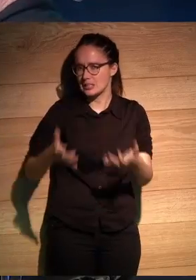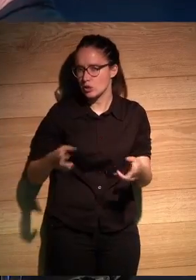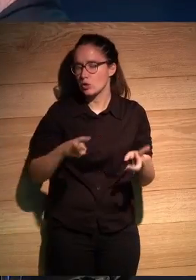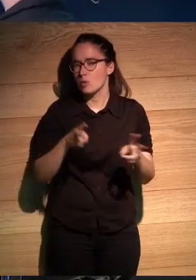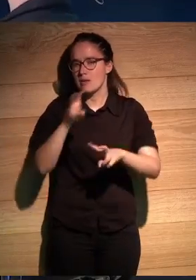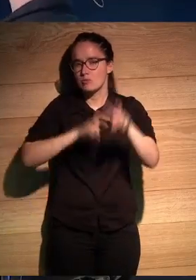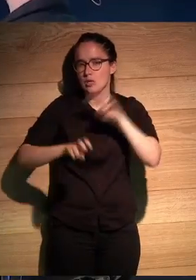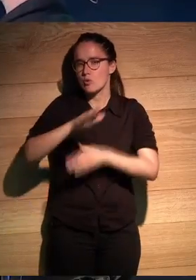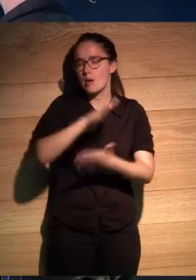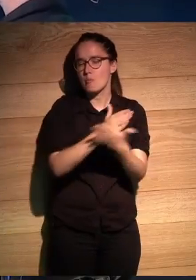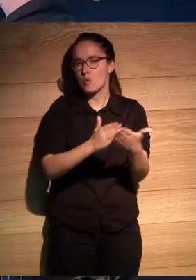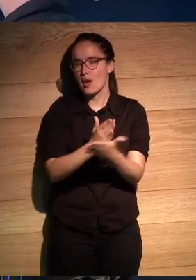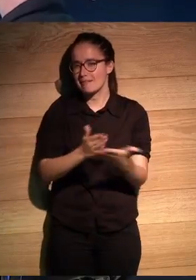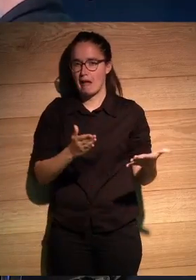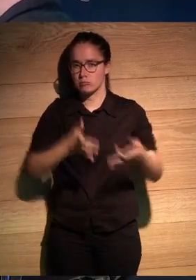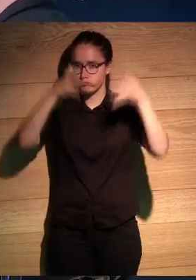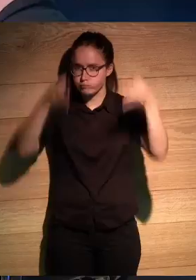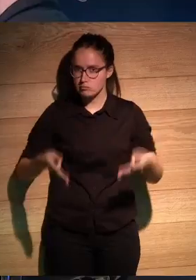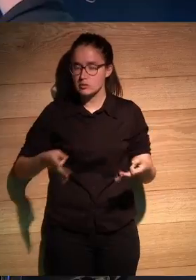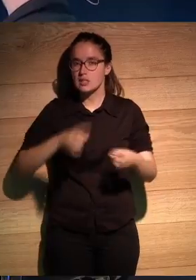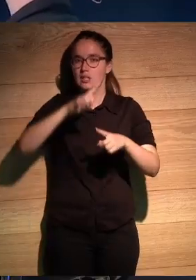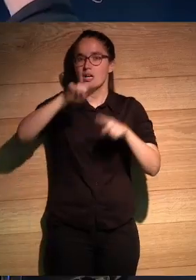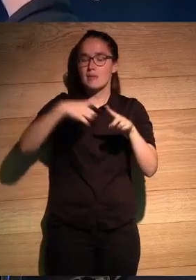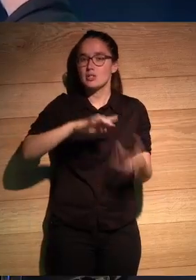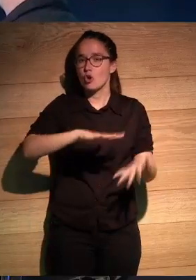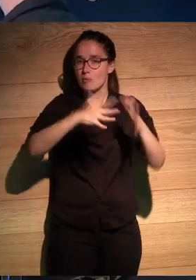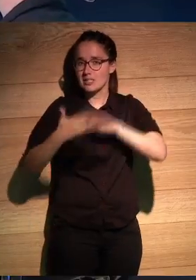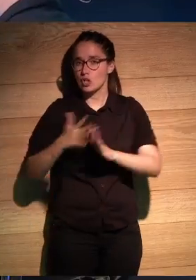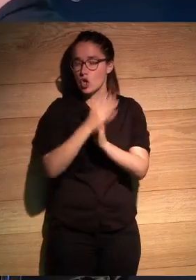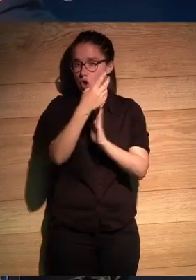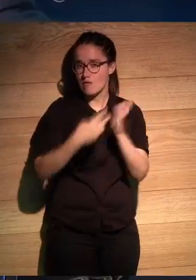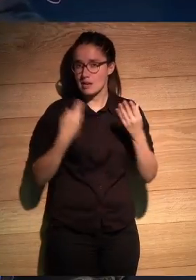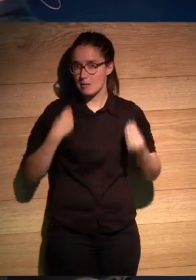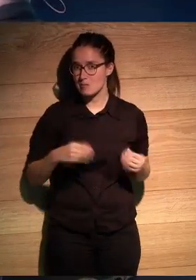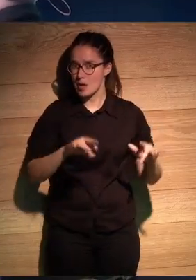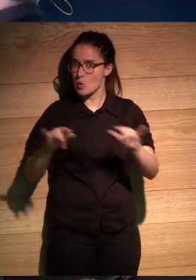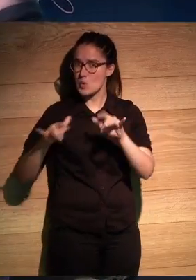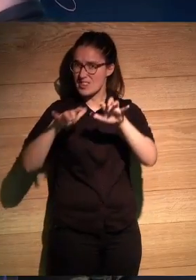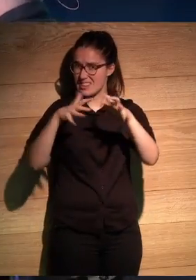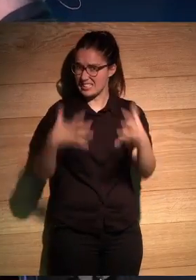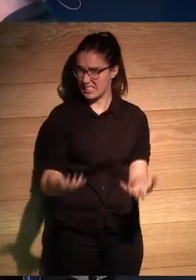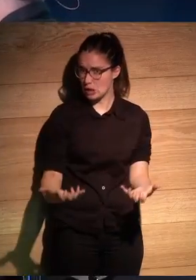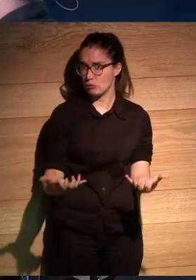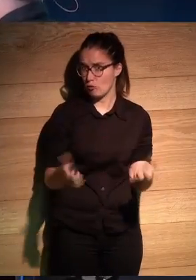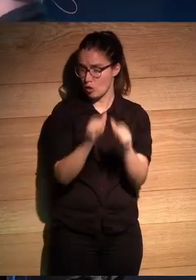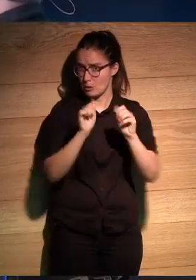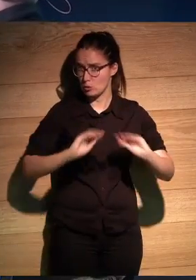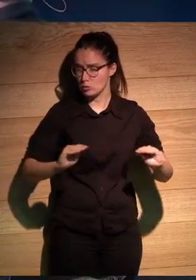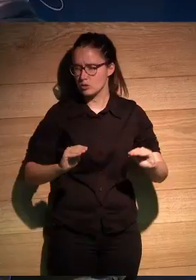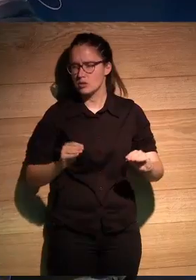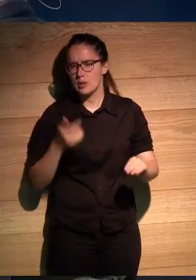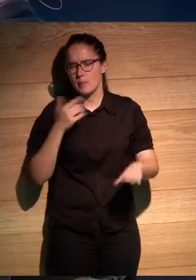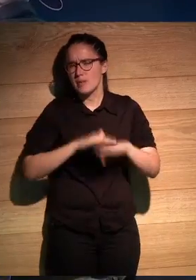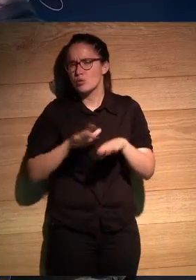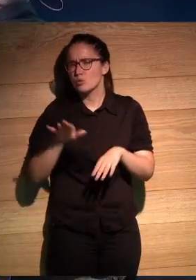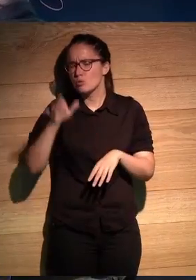de una poeta definitiva sino también convirtiendo la misma novela el formato de la novela en un desierto en sí mismo ¿no? oye Rodrigo ¿y tú cómo?